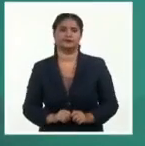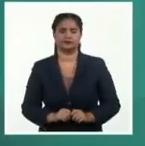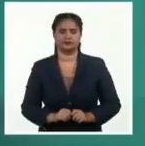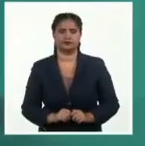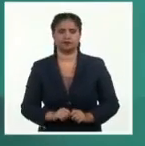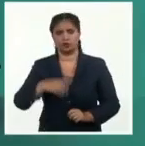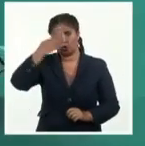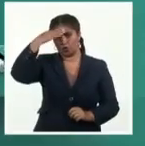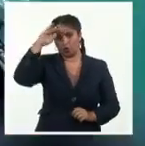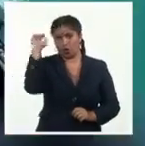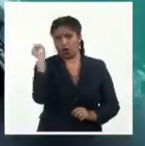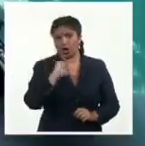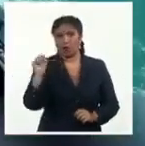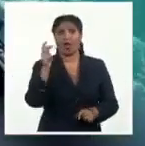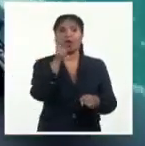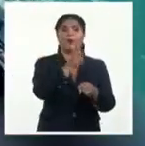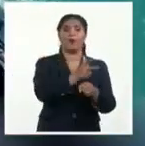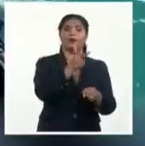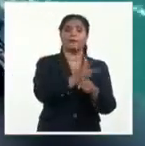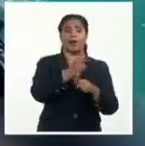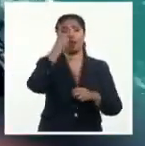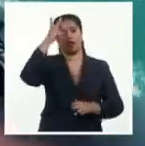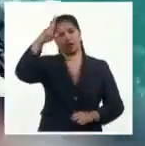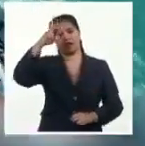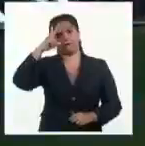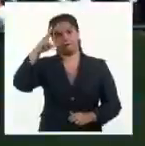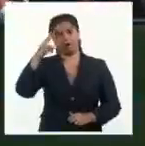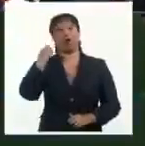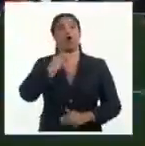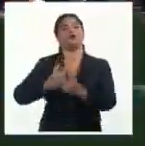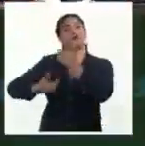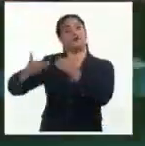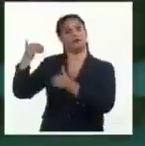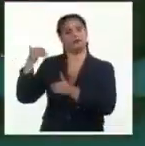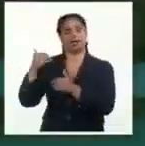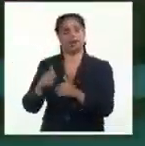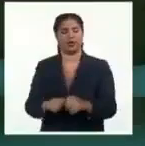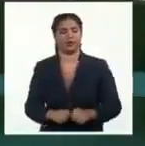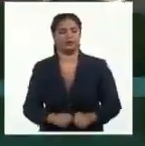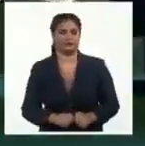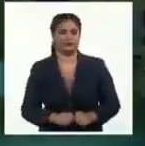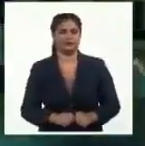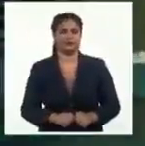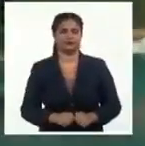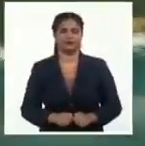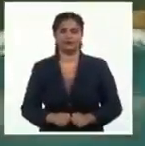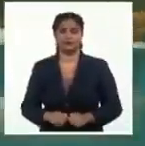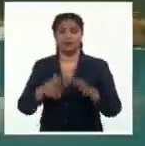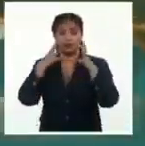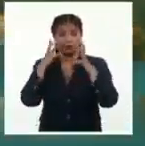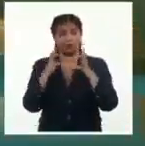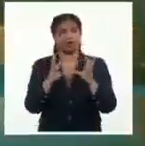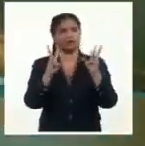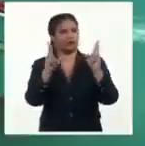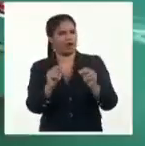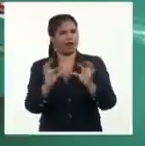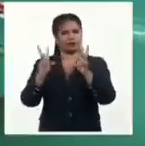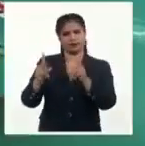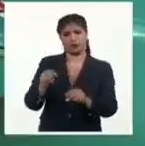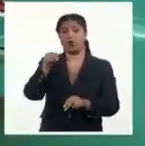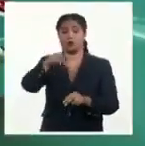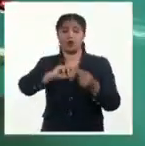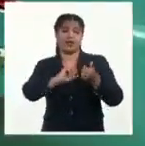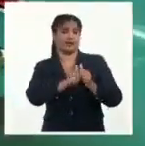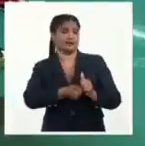Guatemala y México. Esta actuación es catalogada como una de las más relevantes para el deporte por parte del presidente de la Federación